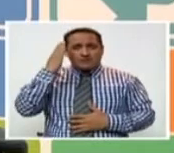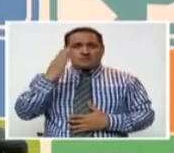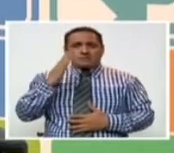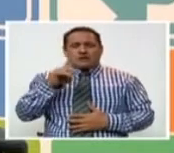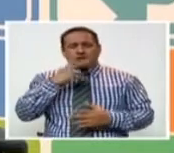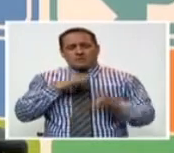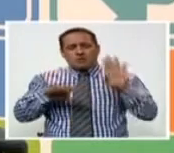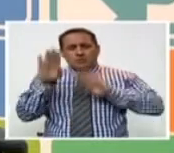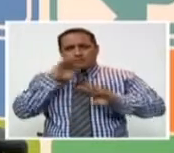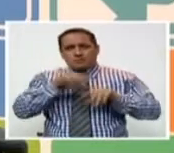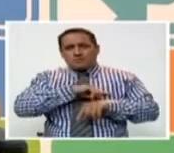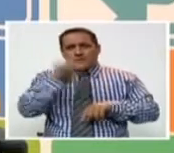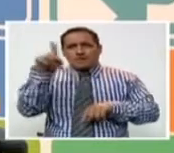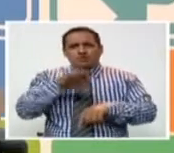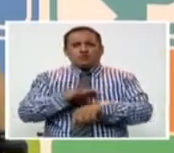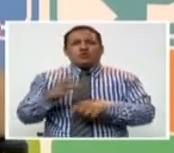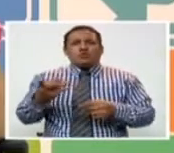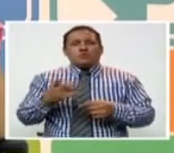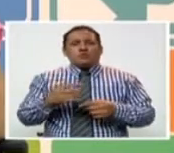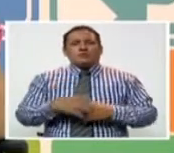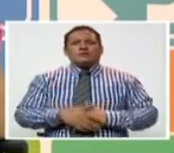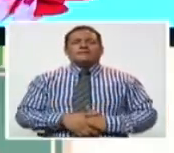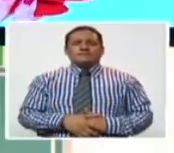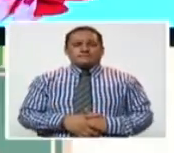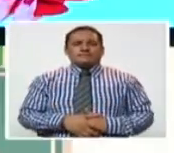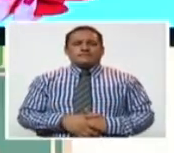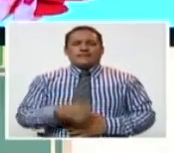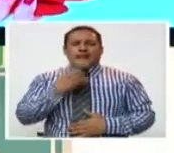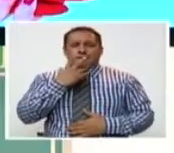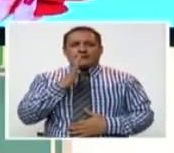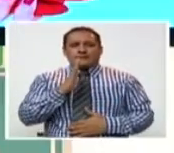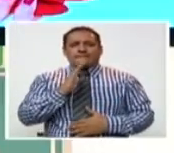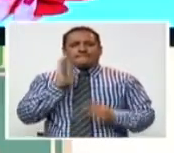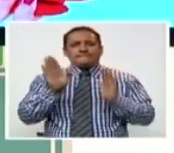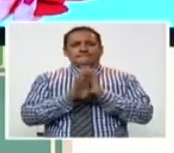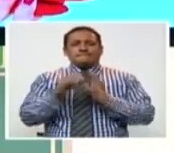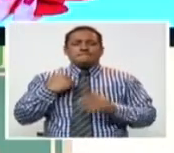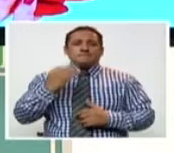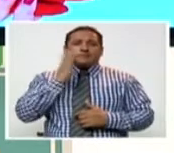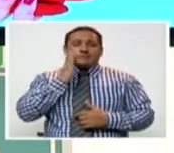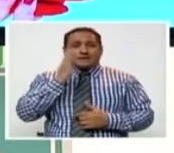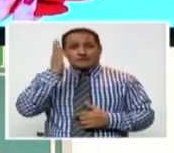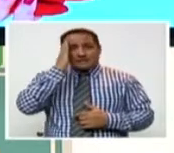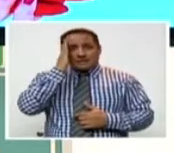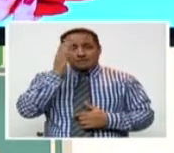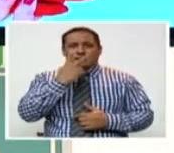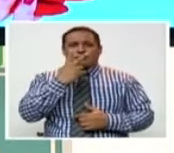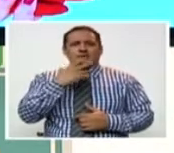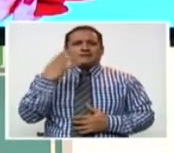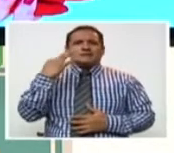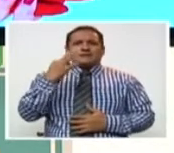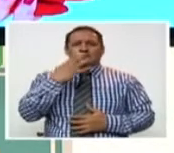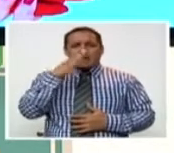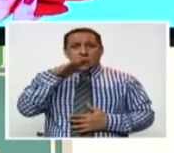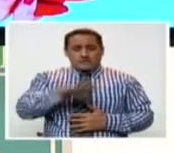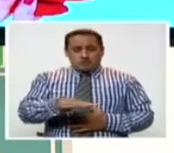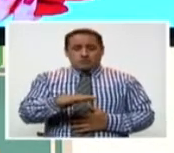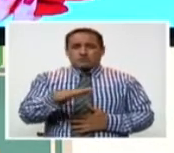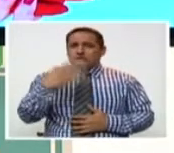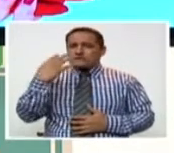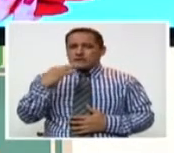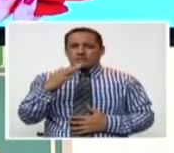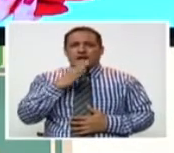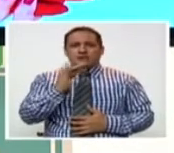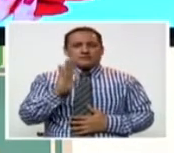alguna preocupación de llevarlo al médico? Claro, el signo de alarma. Sí, el signo de alarma. Las mamitas deben saber de que generalmente da a niños.